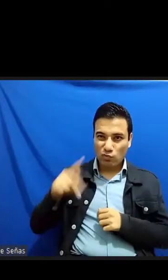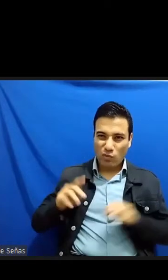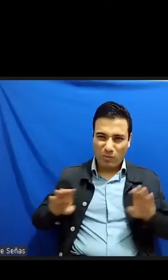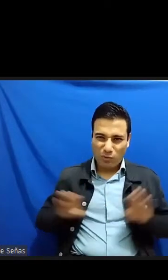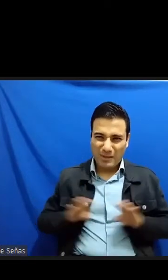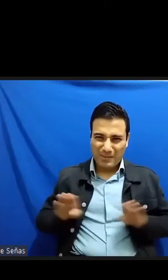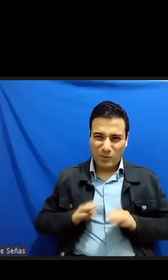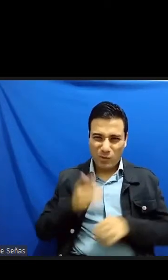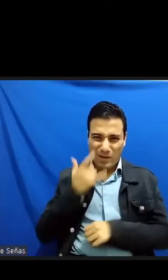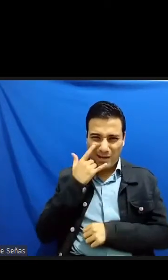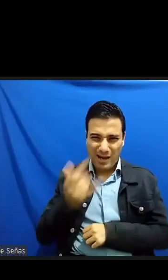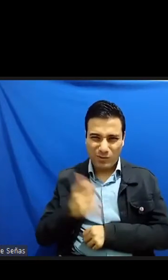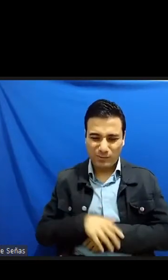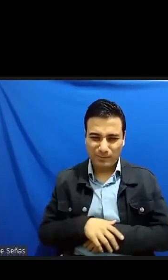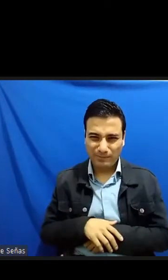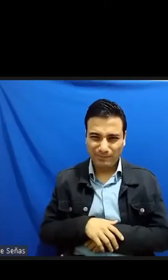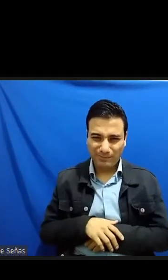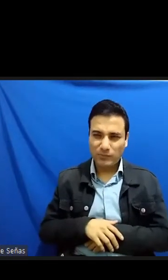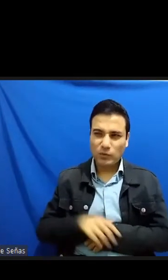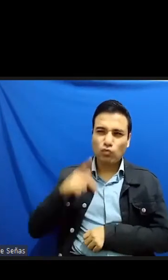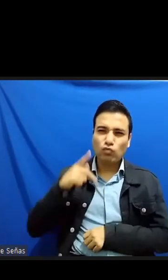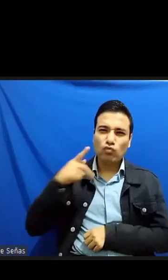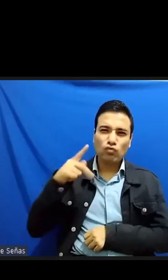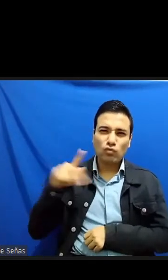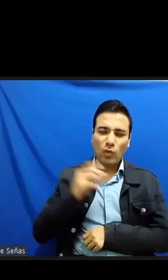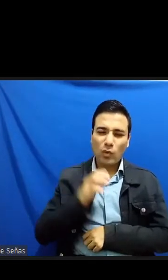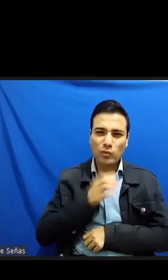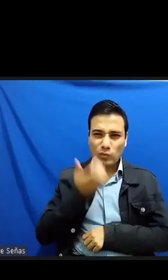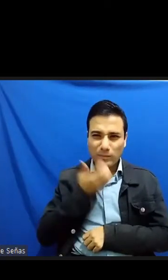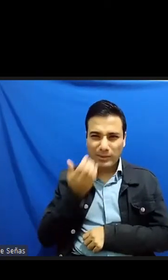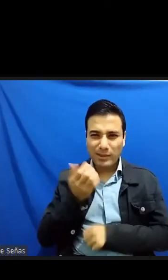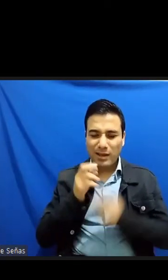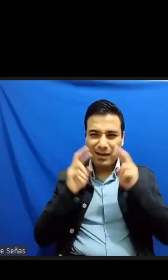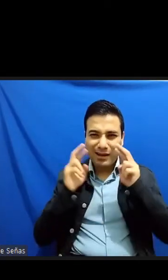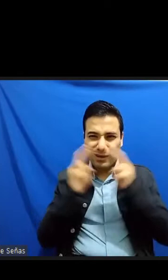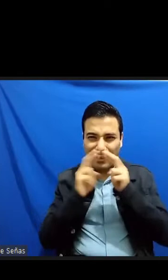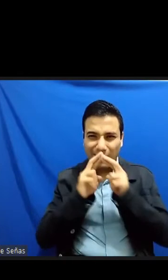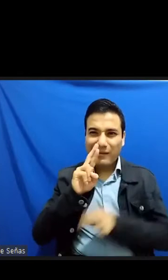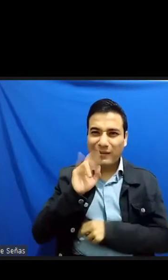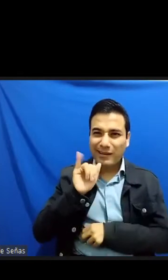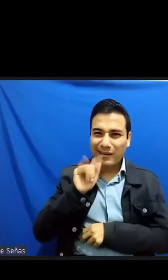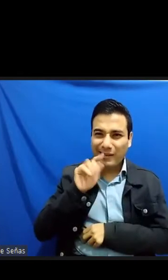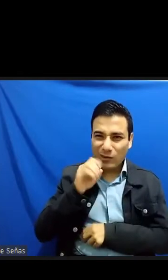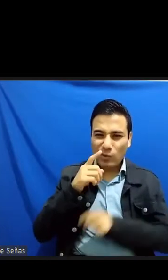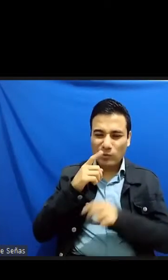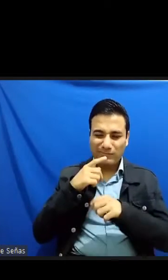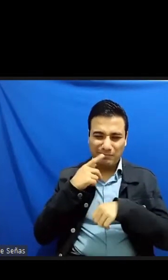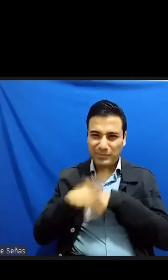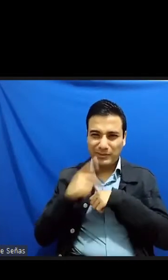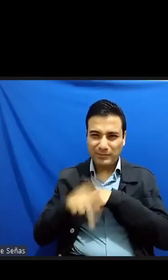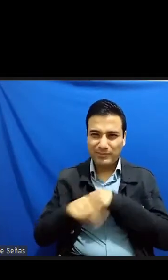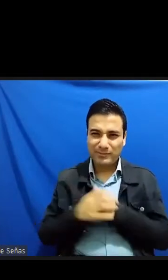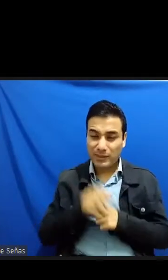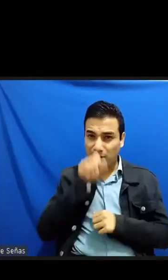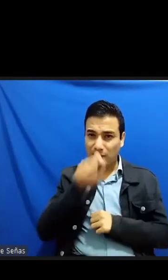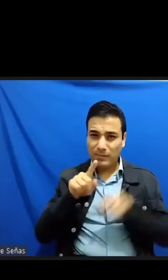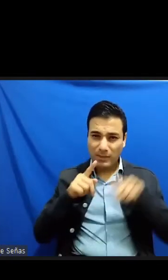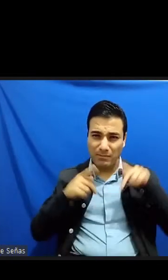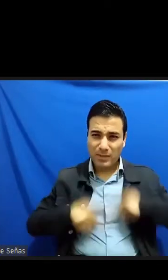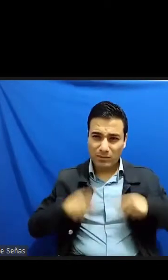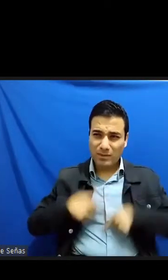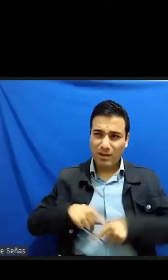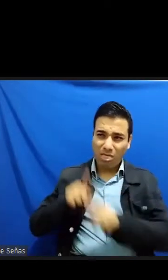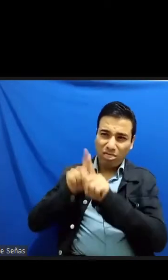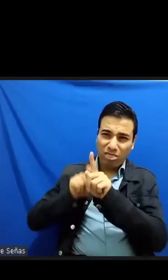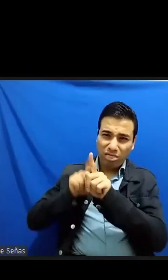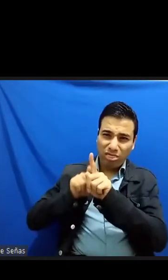monje sus ritos curiosos y no exentos de peligro la burla de la que era víctima por parte de